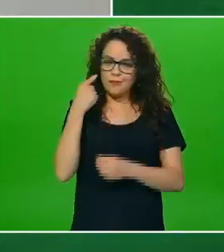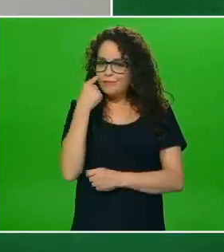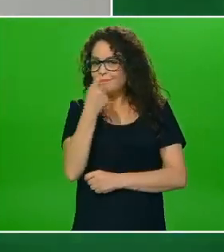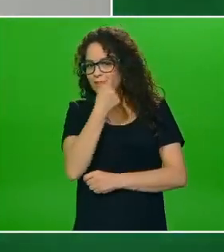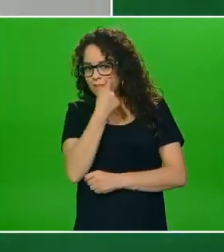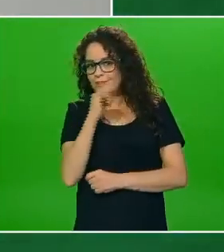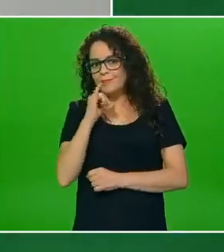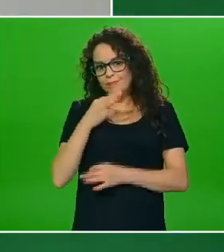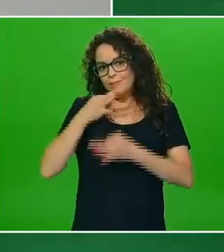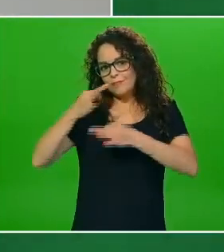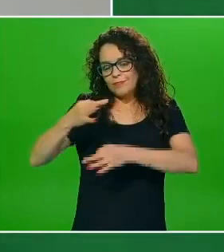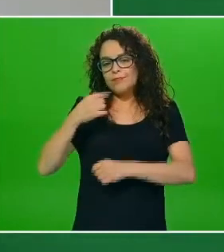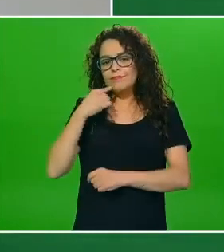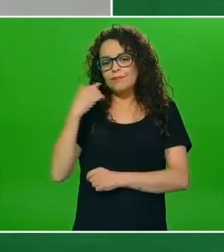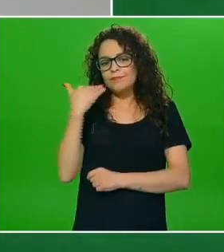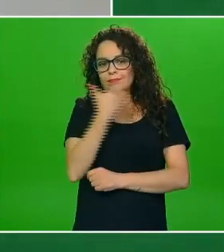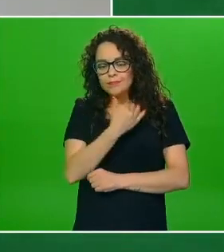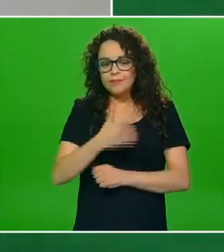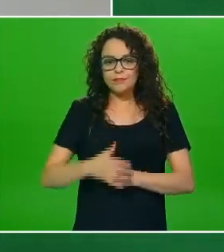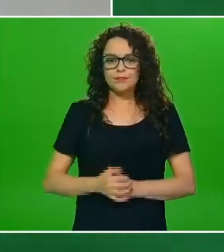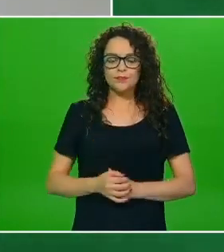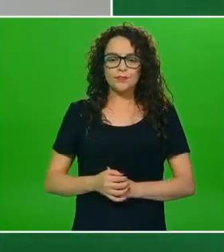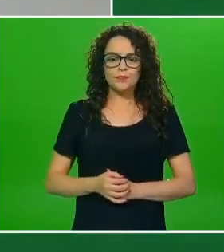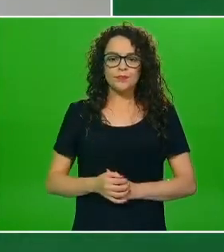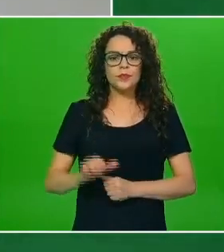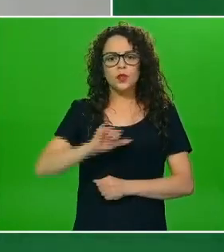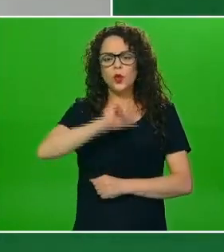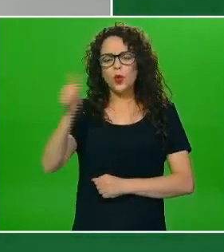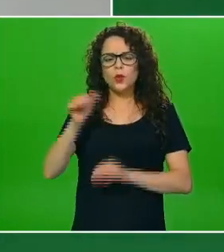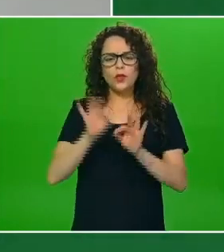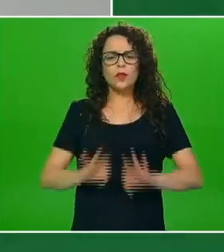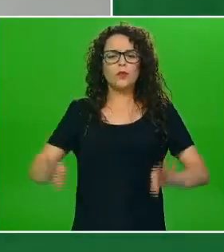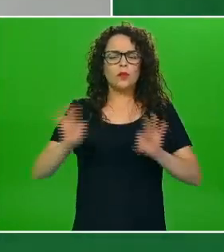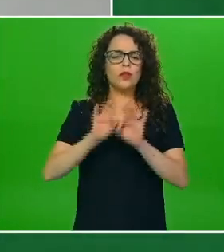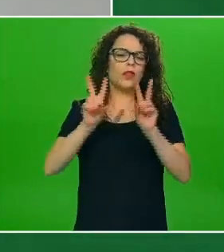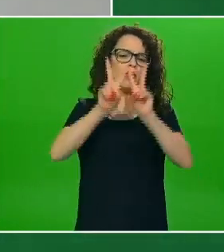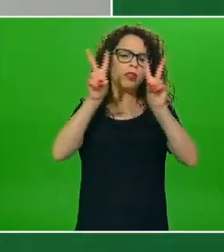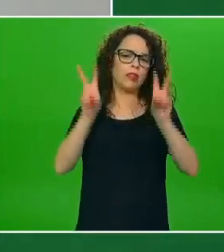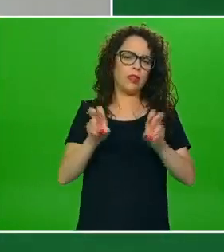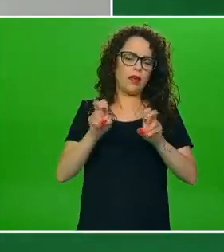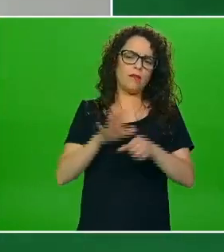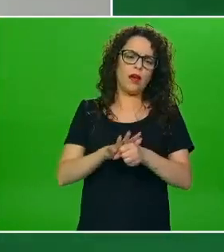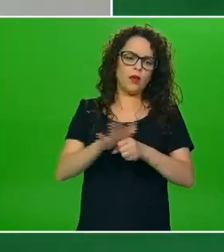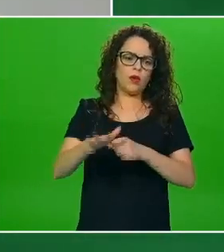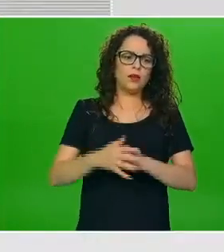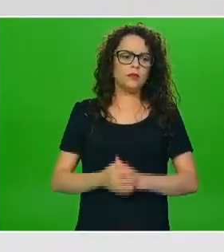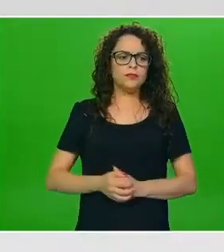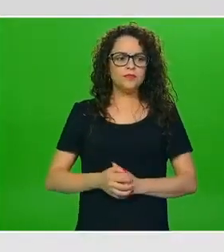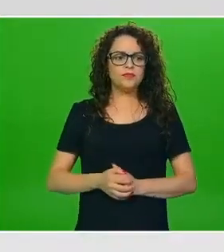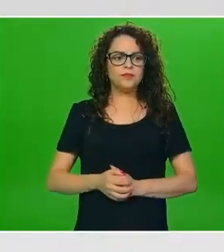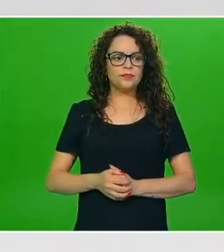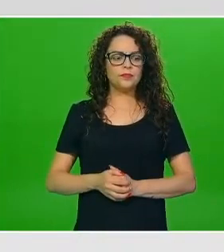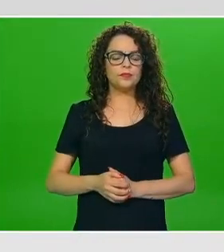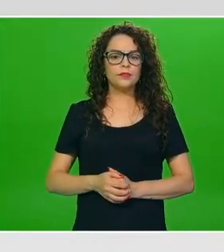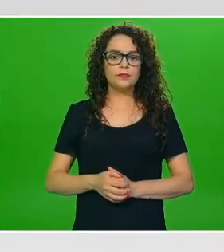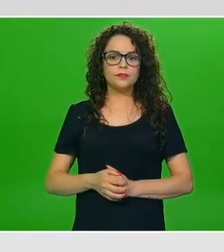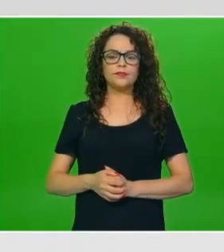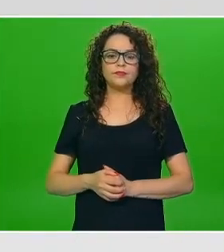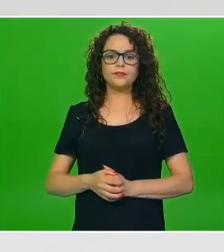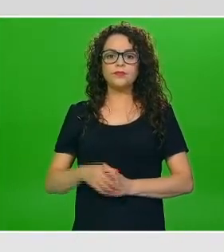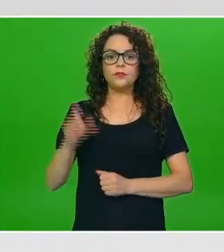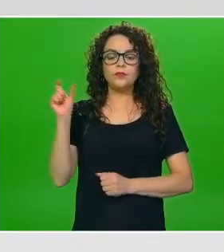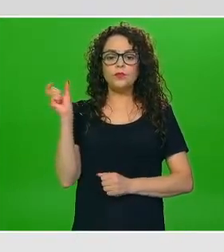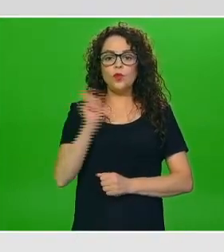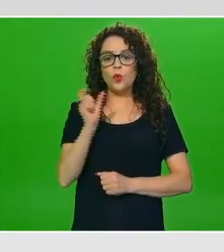reciban toda esta nutrición otro tema importante ya casi cerrando es la lactancia